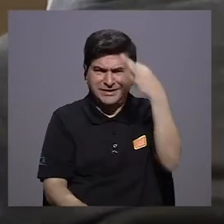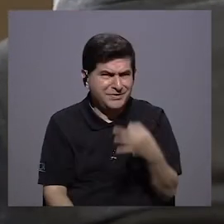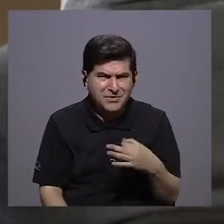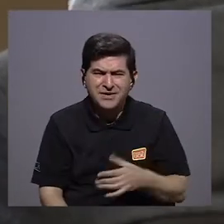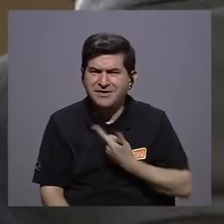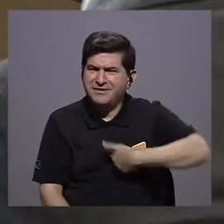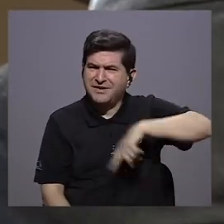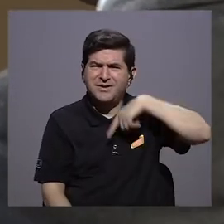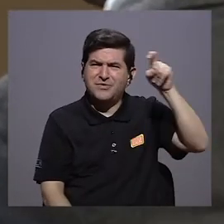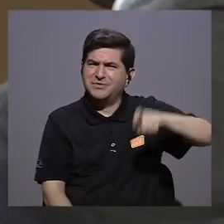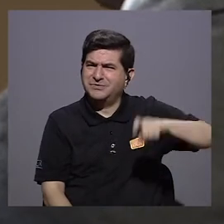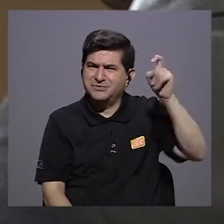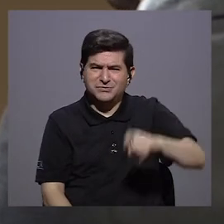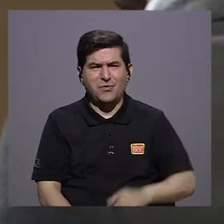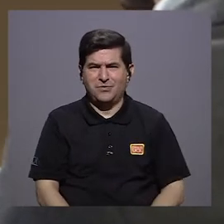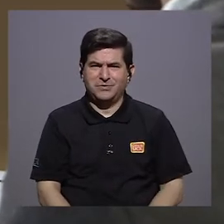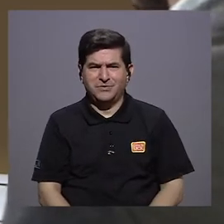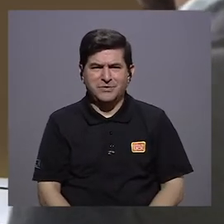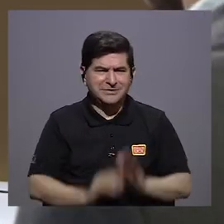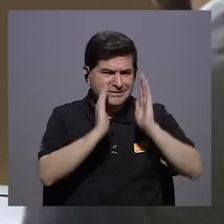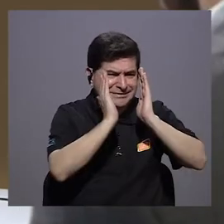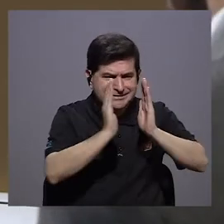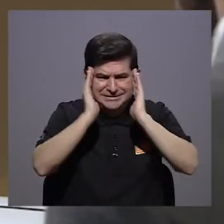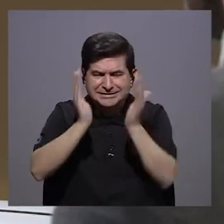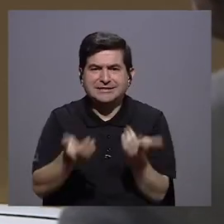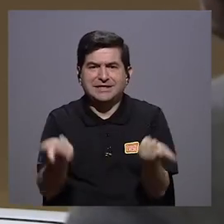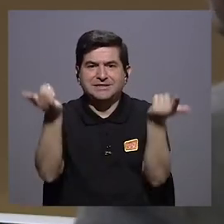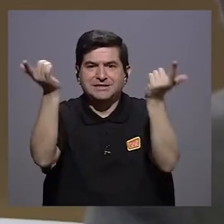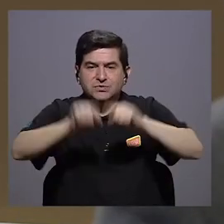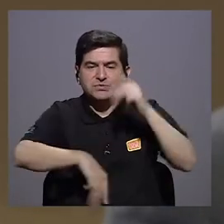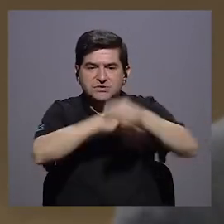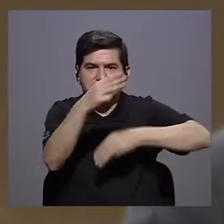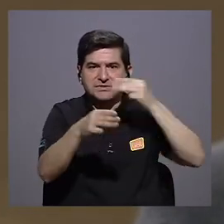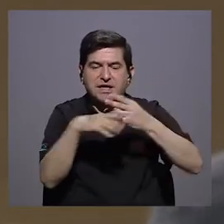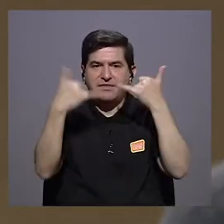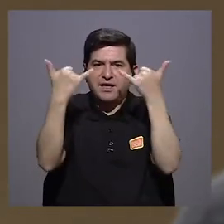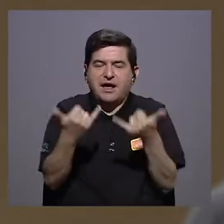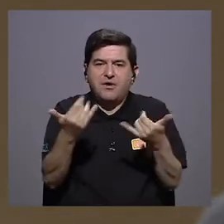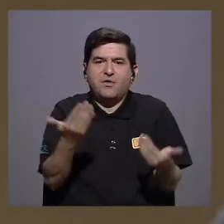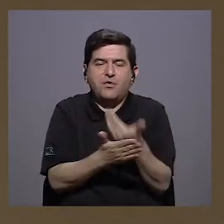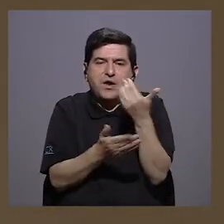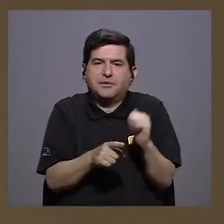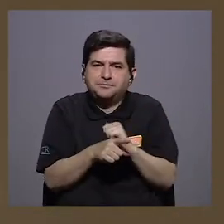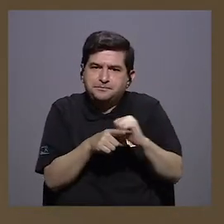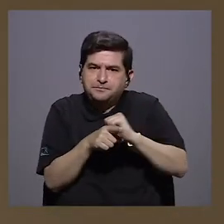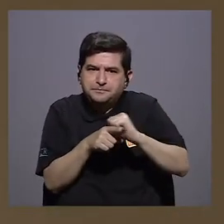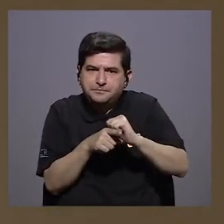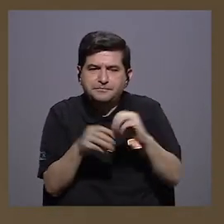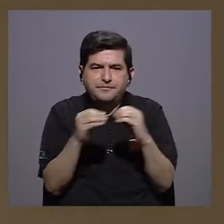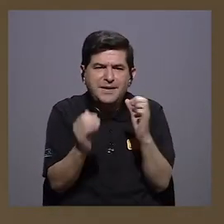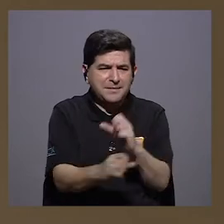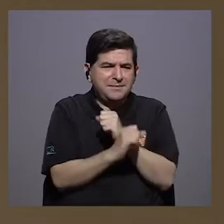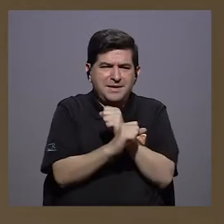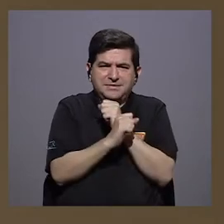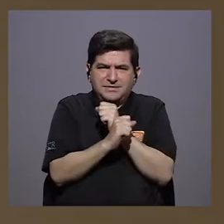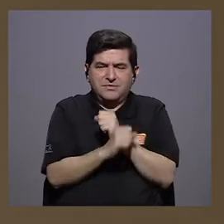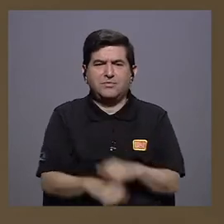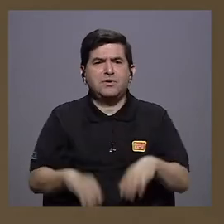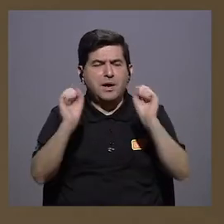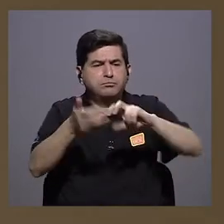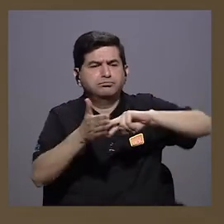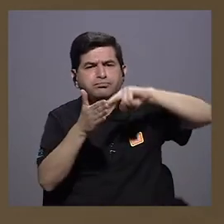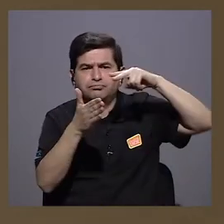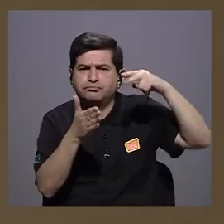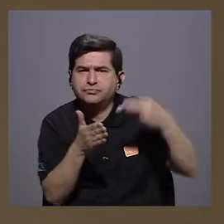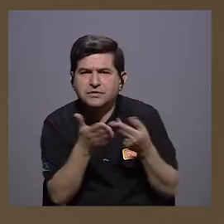que debemos de estar como muy atentos a lo que pueda pasar a nivel mundial ahora con nuevas prácticas más seguras en torno a lo que puede